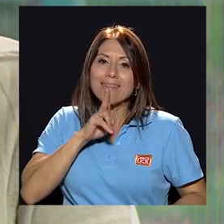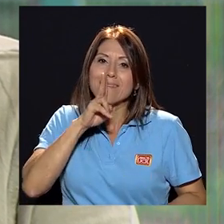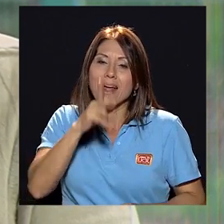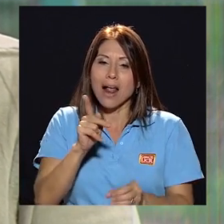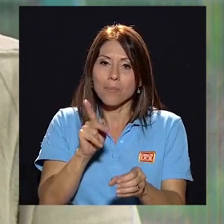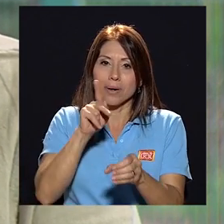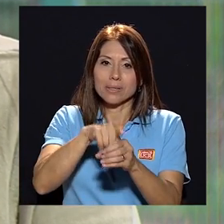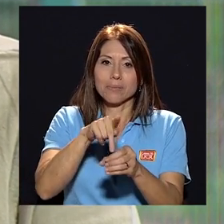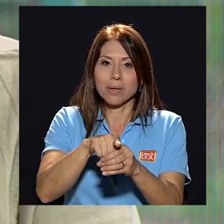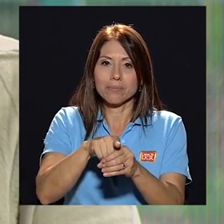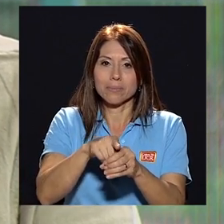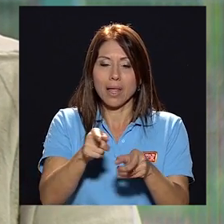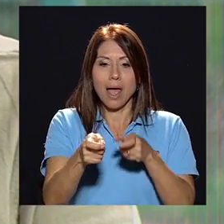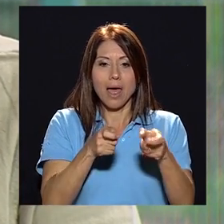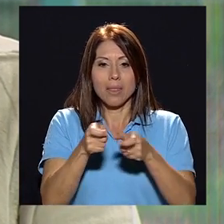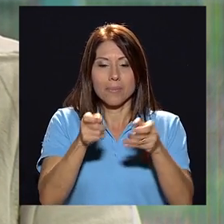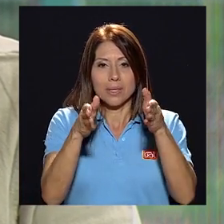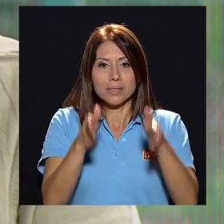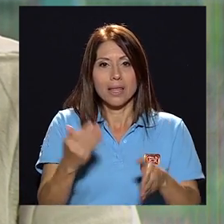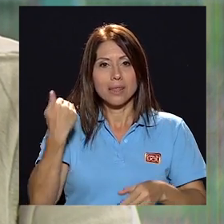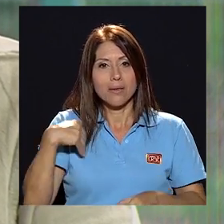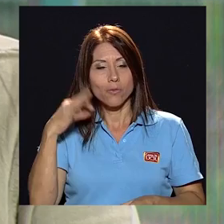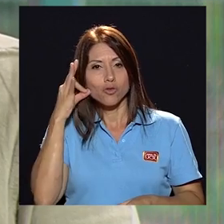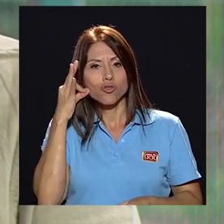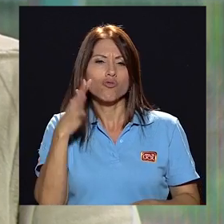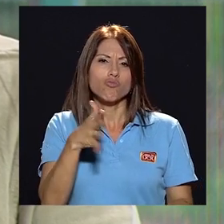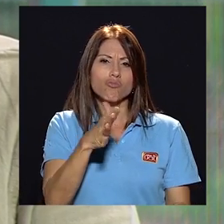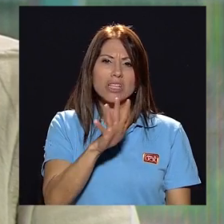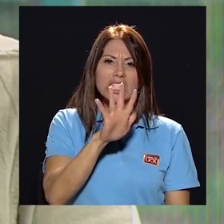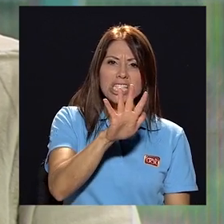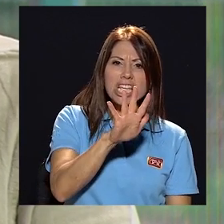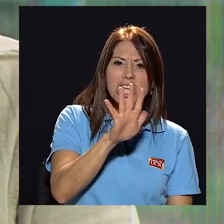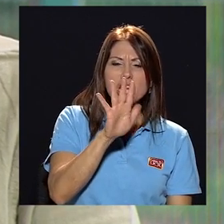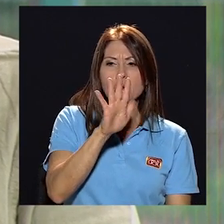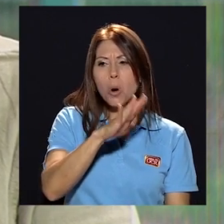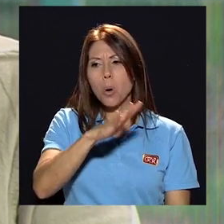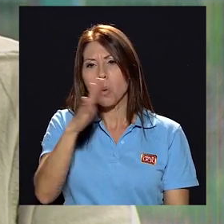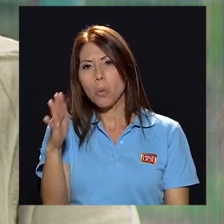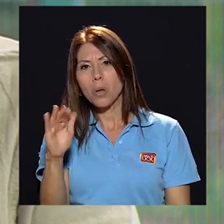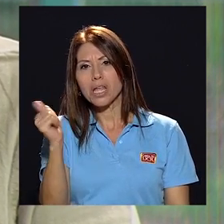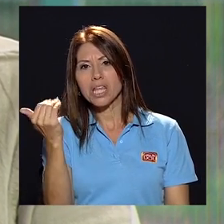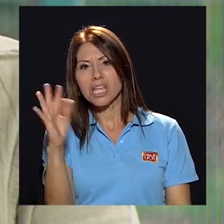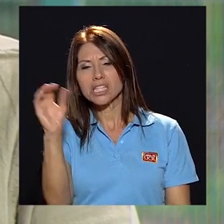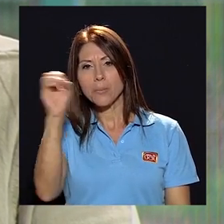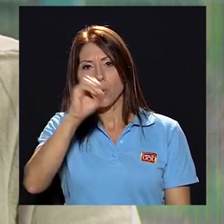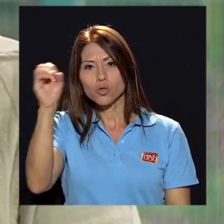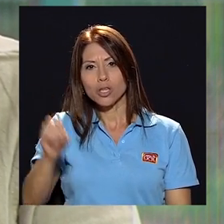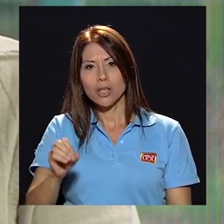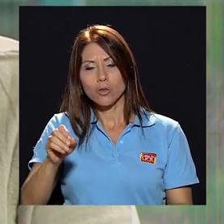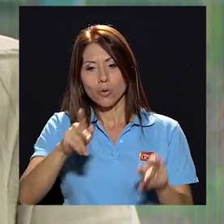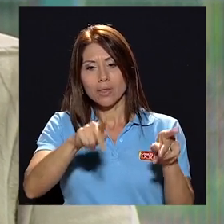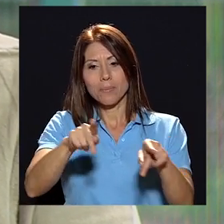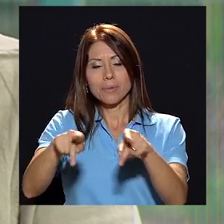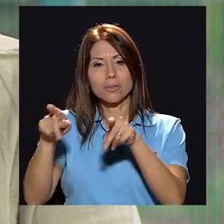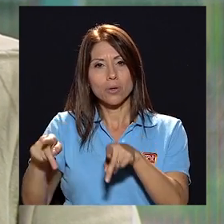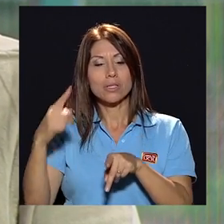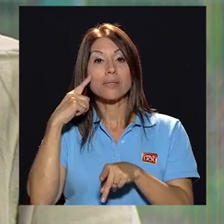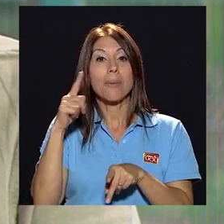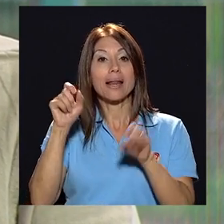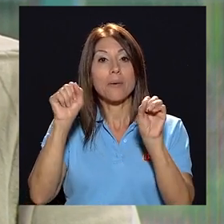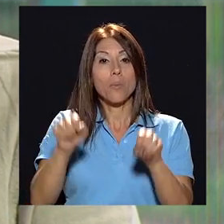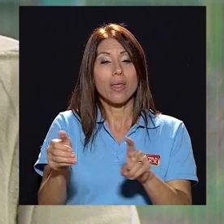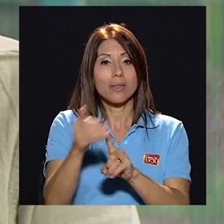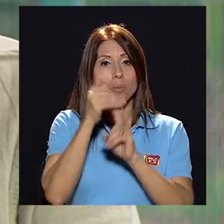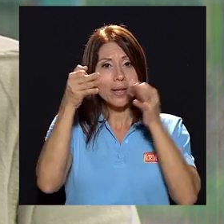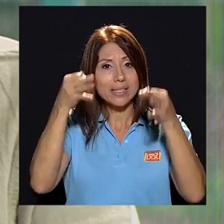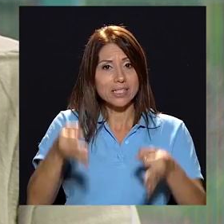real de los administrativos y administrativas que anda entre el 5 y el 15% del padrón para que